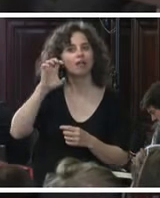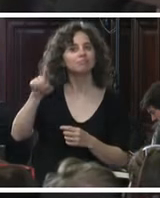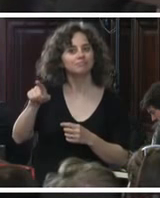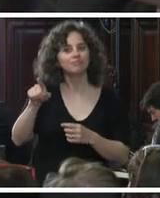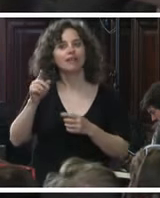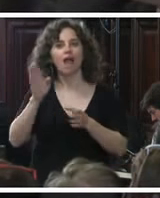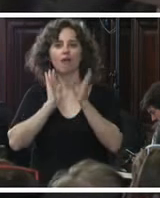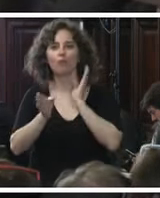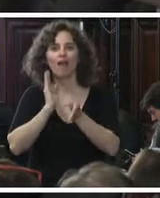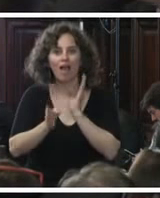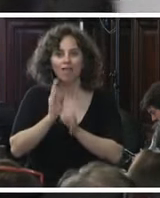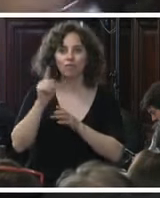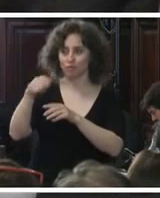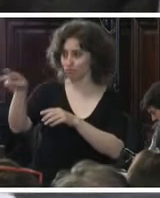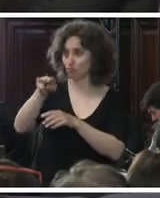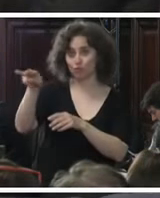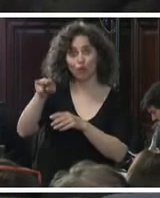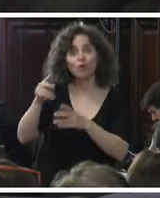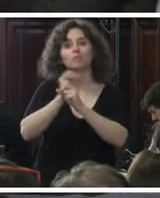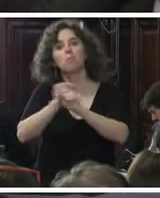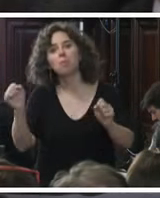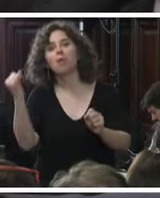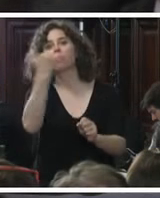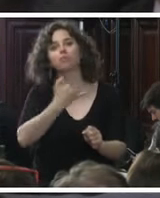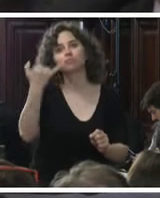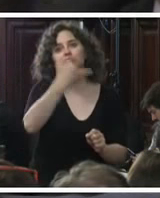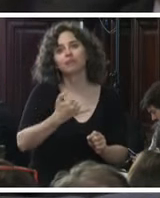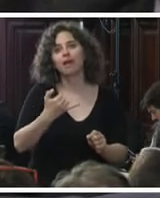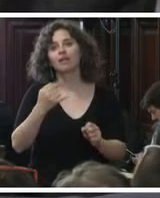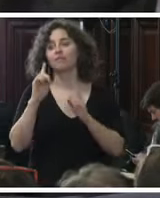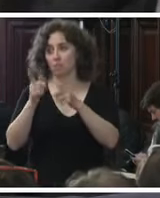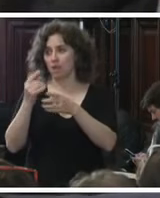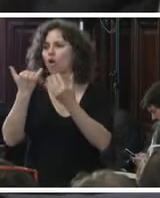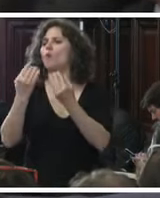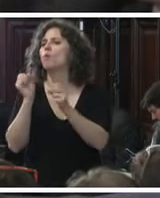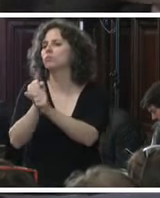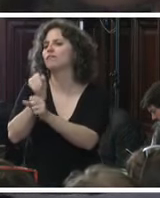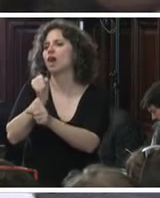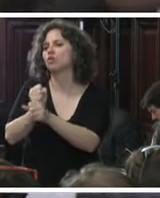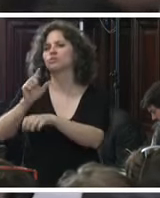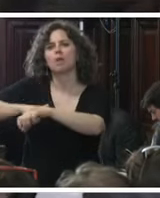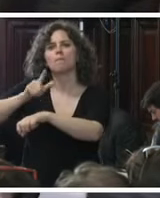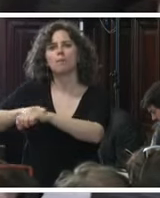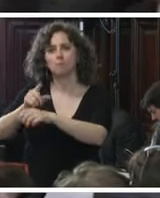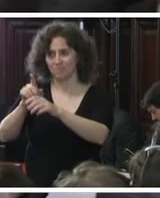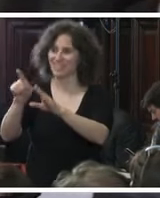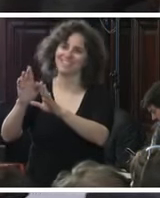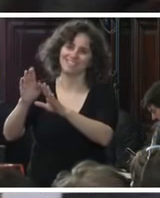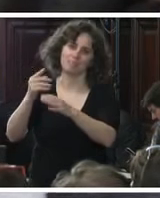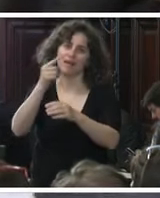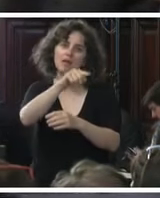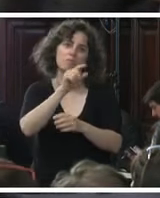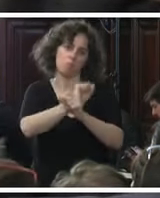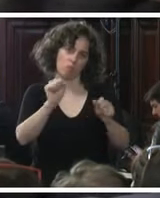al abogado de ellas para que como sacrificó su tiempo en aras de que ellos pudieran intervenir para que nos